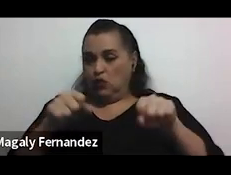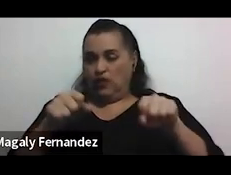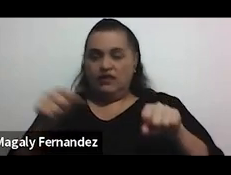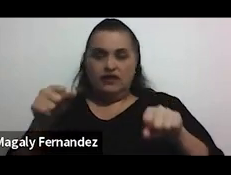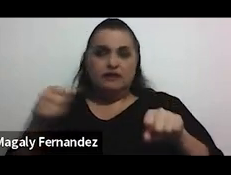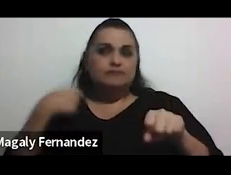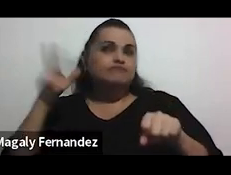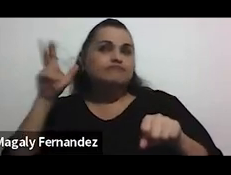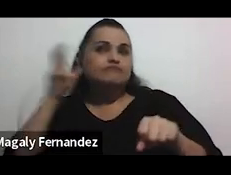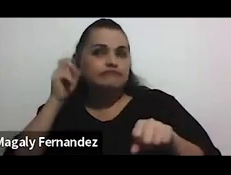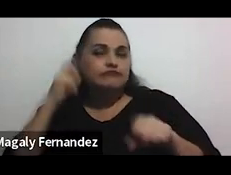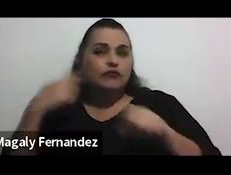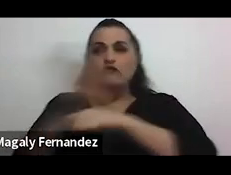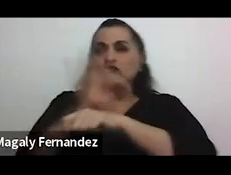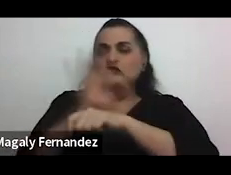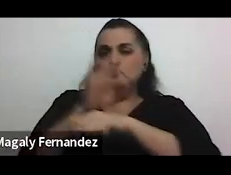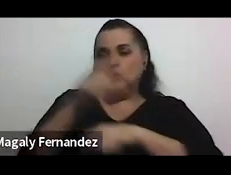en función de tu experiencia